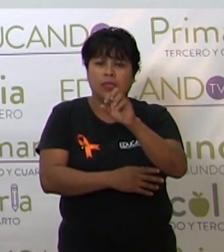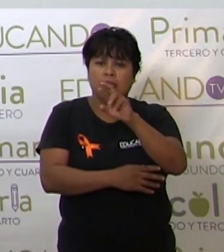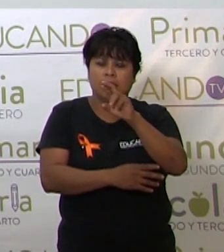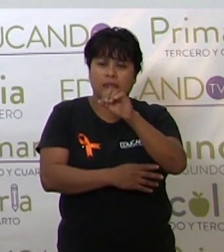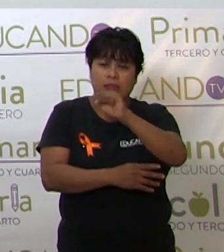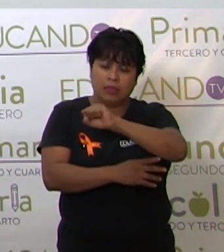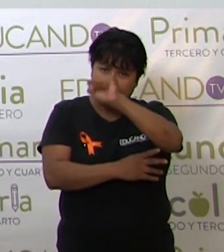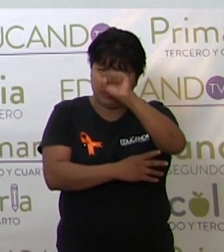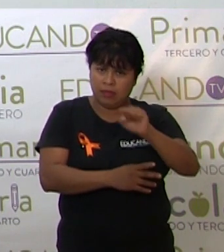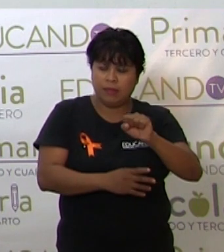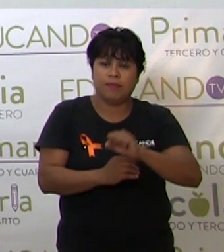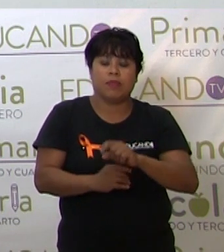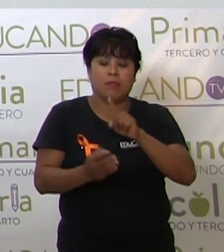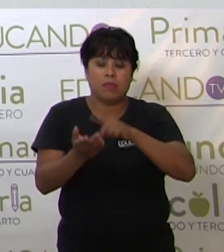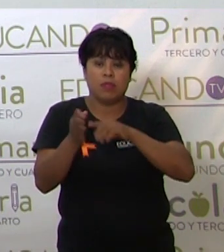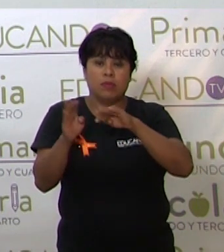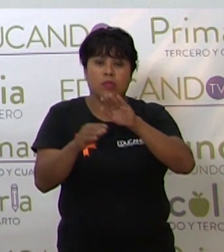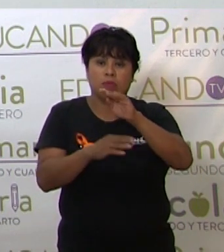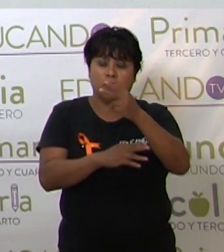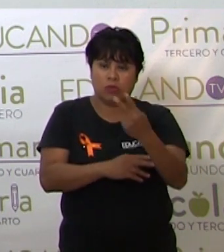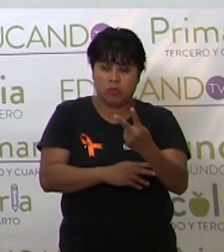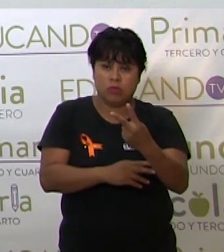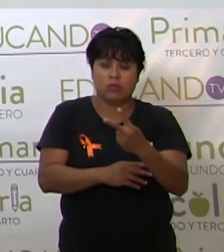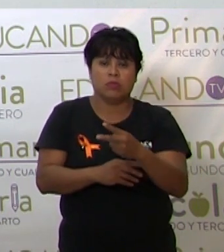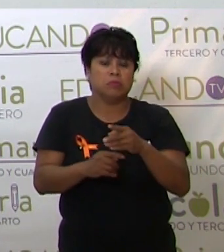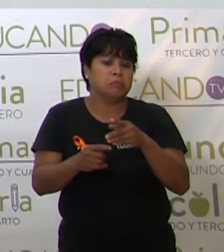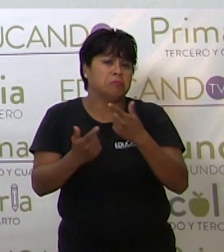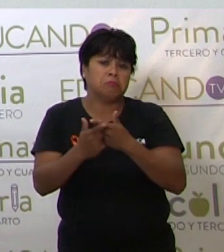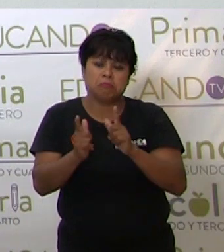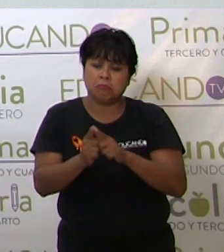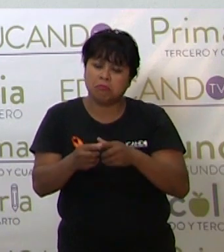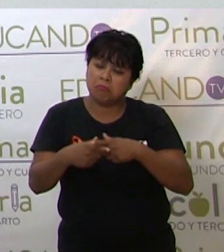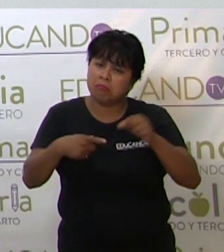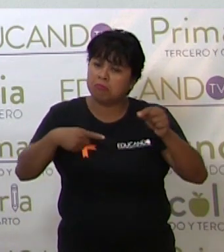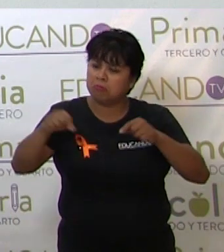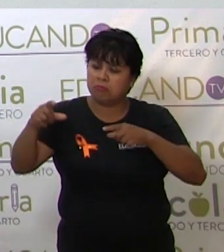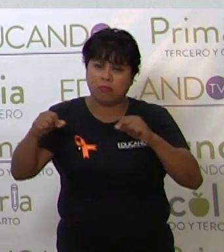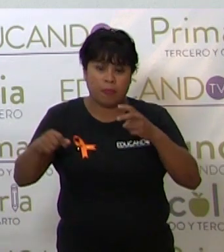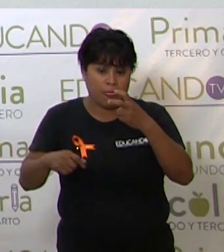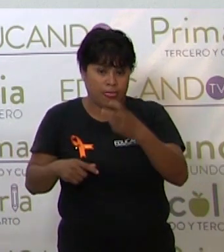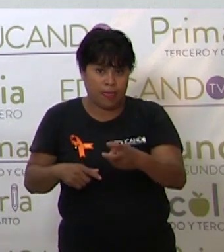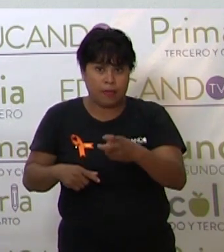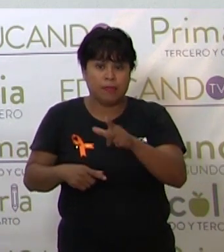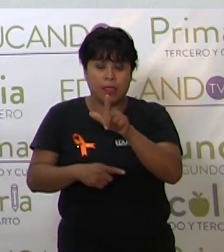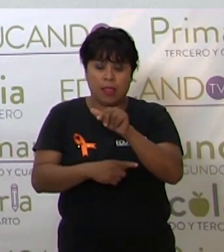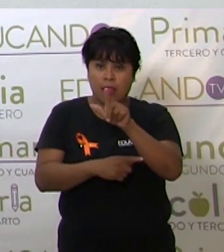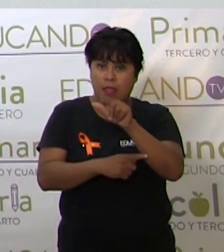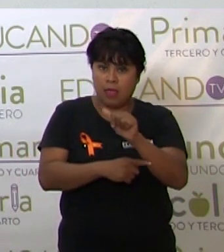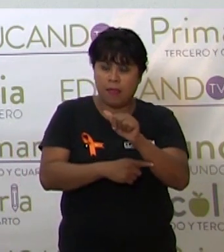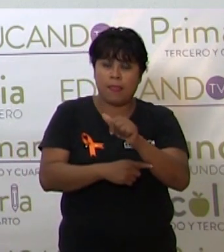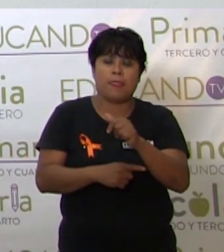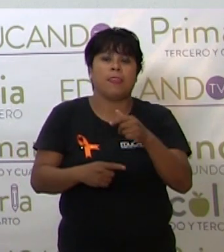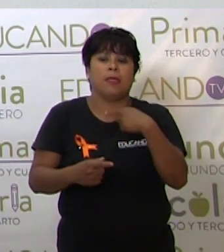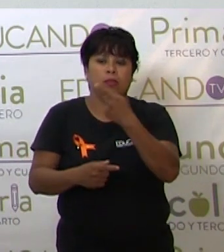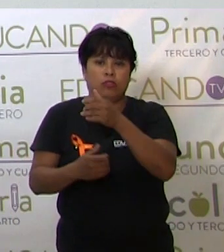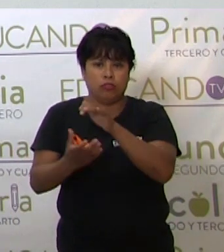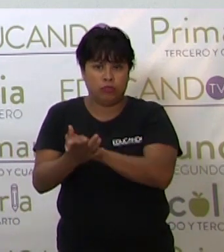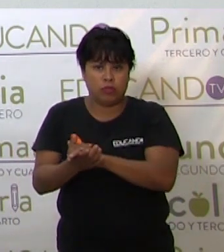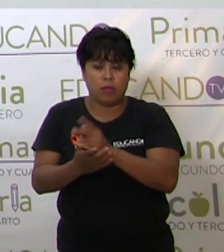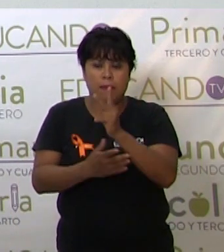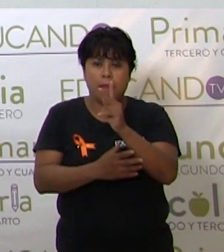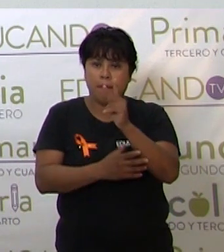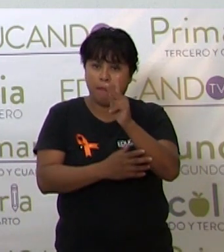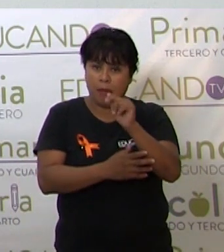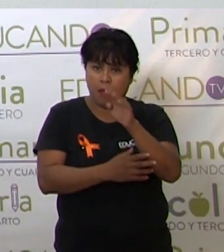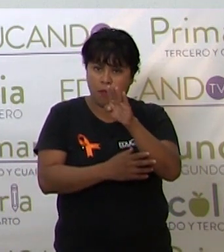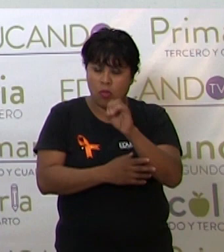En 1992 se desintegra el grupo y tras este suceso, Lila Downs y su esposo Paul Cullen